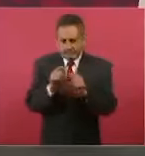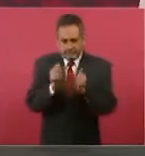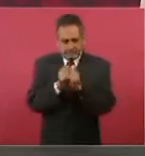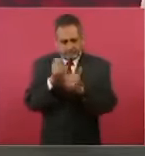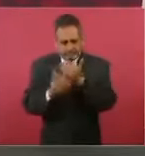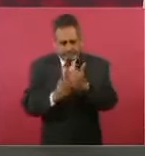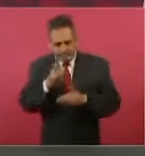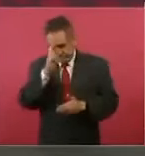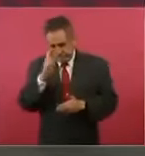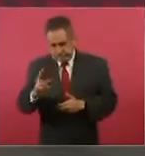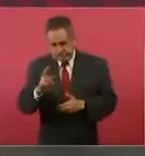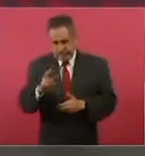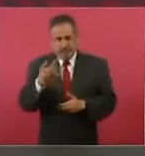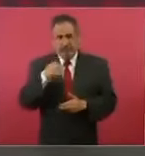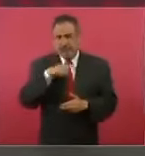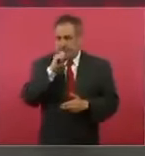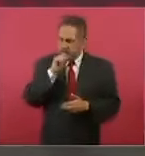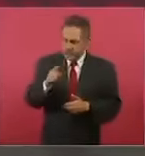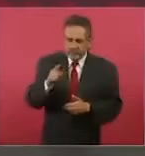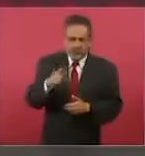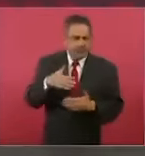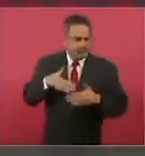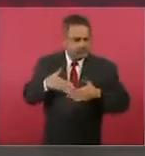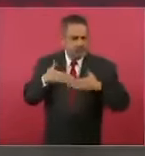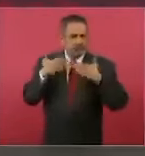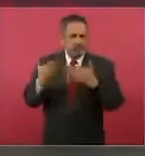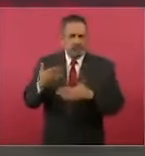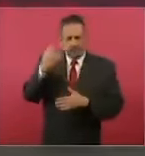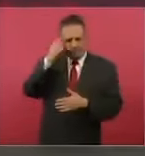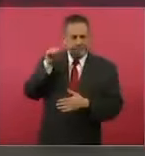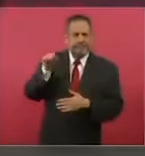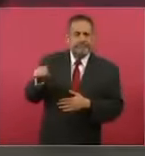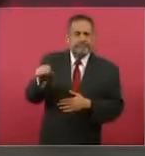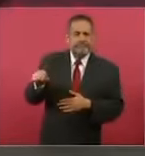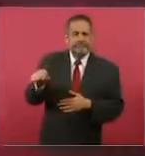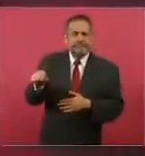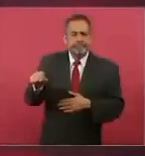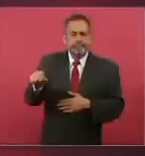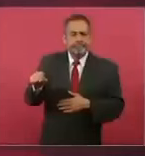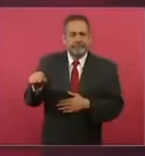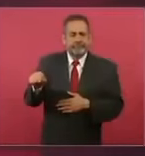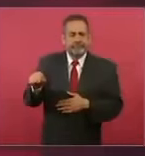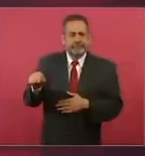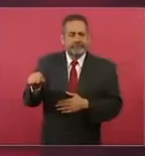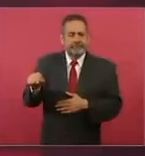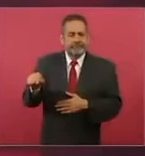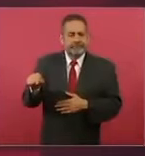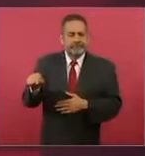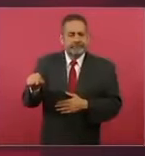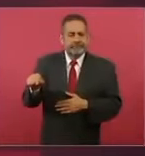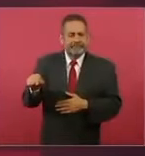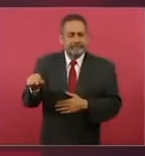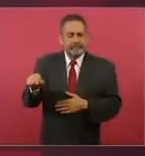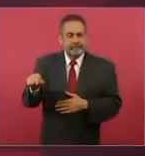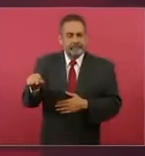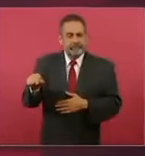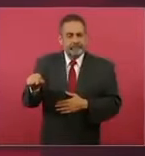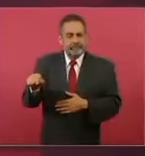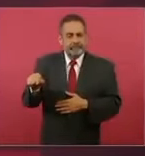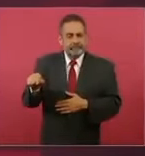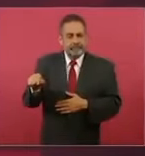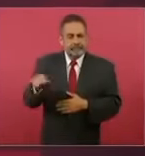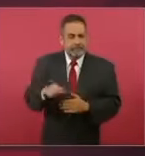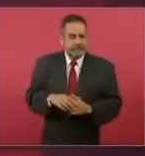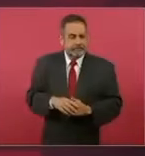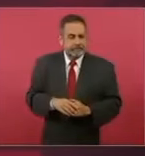y además, porque le tenemos mucha confianza, se